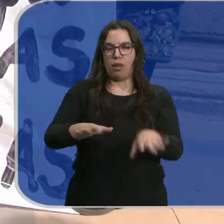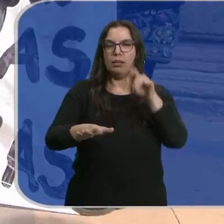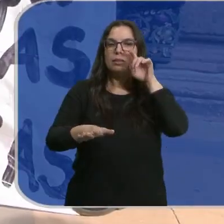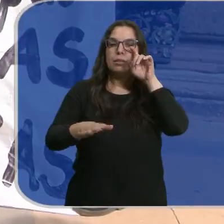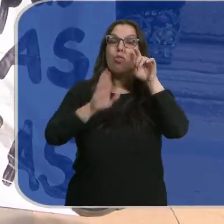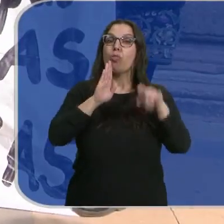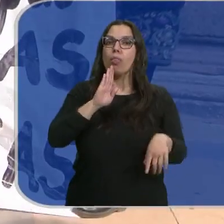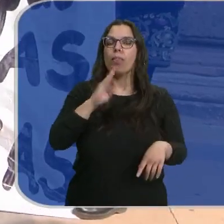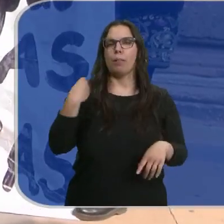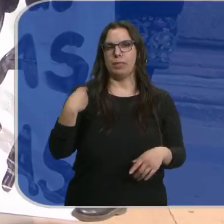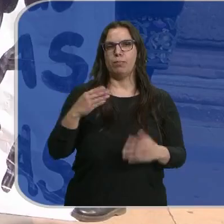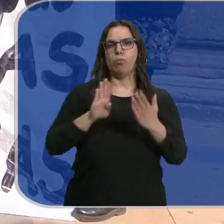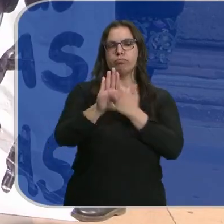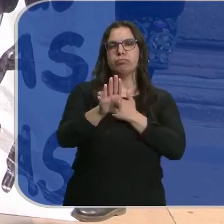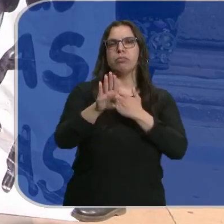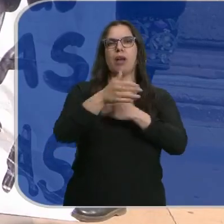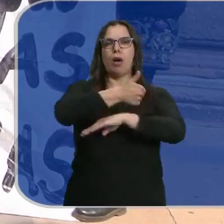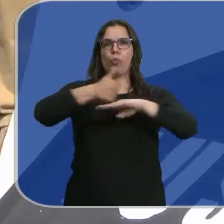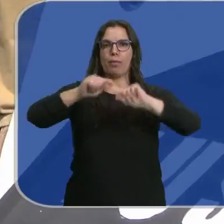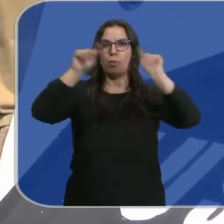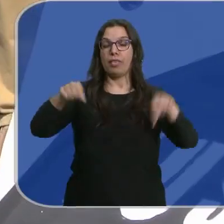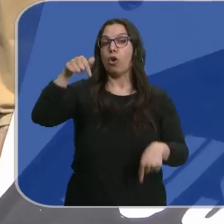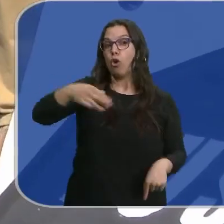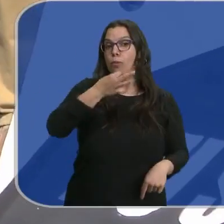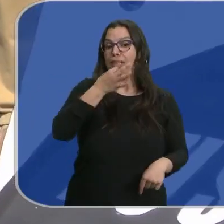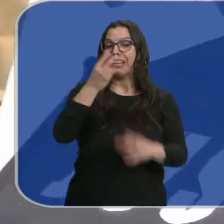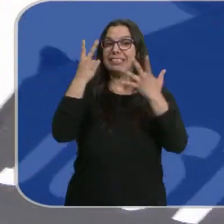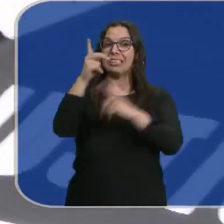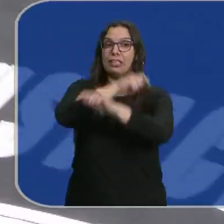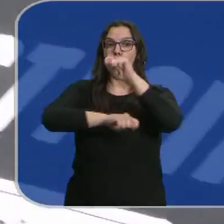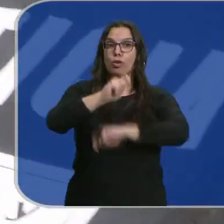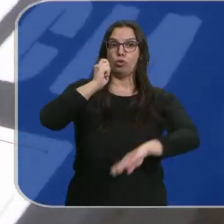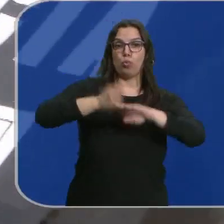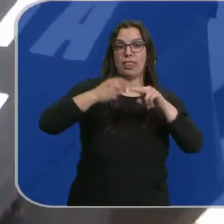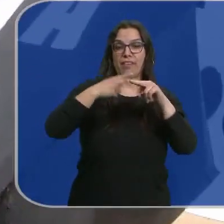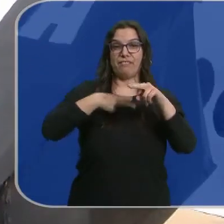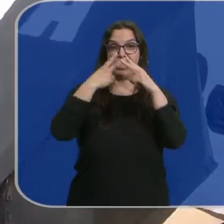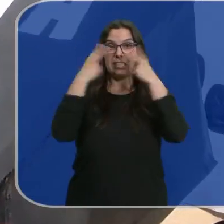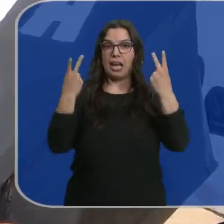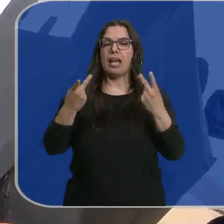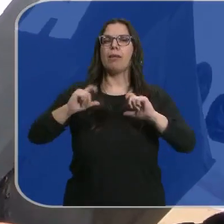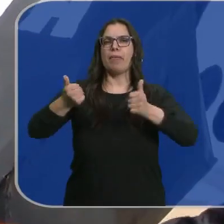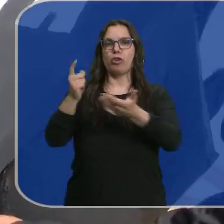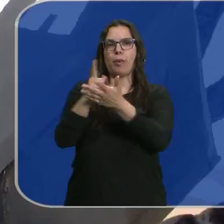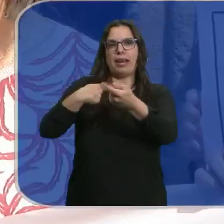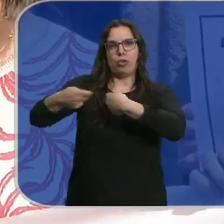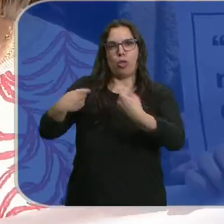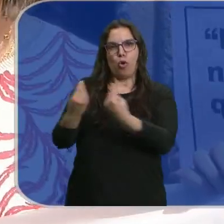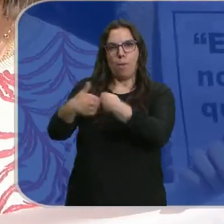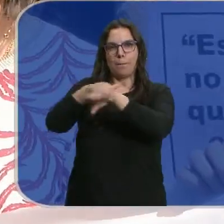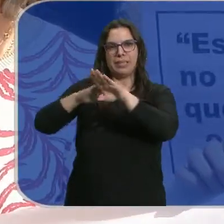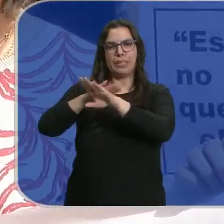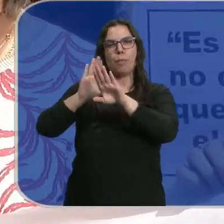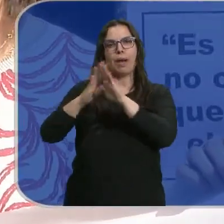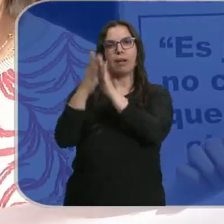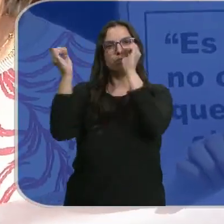a las puertas de la audiencia provincial. Por cierto que esta tarde las siete asociaciones de jueces y fiscales retoman la negociación con el ministerio sobre